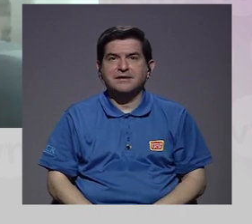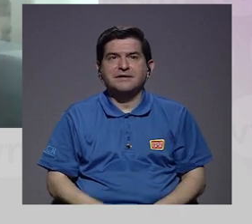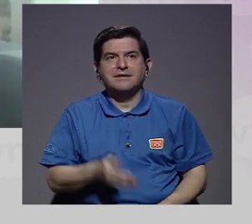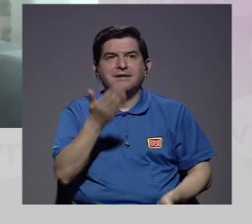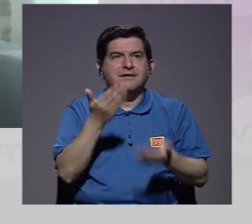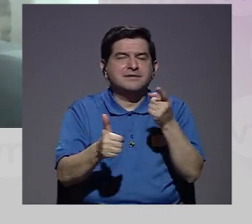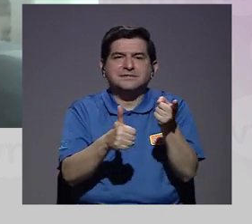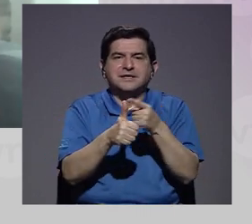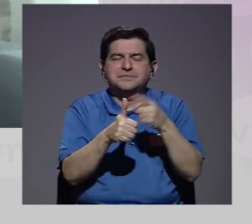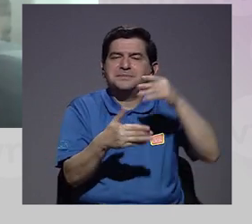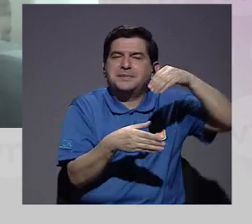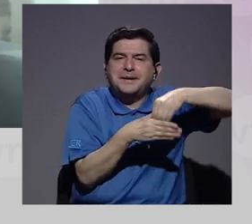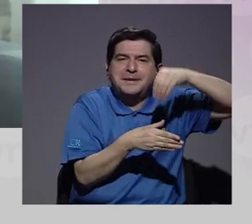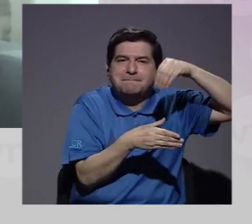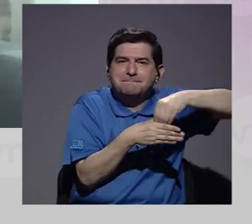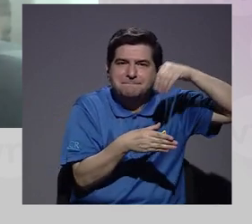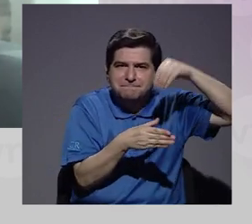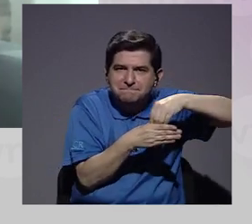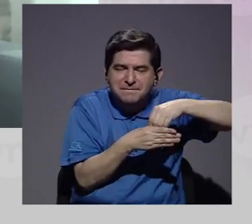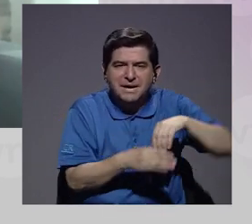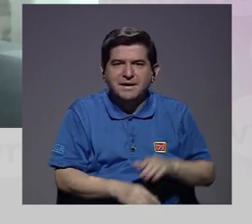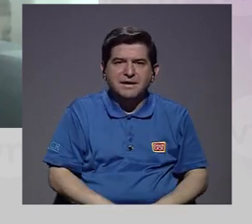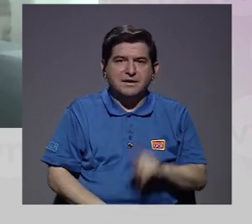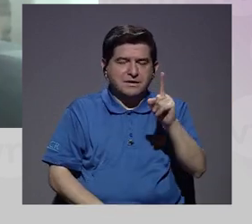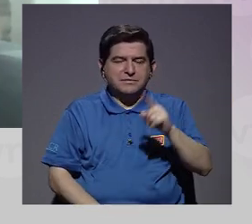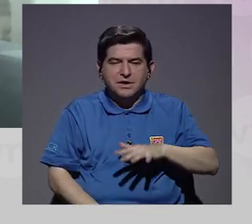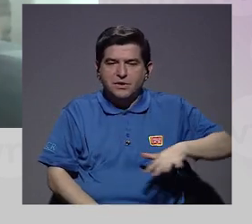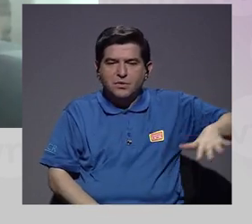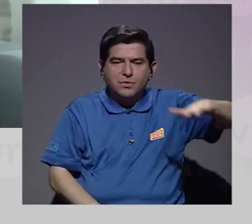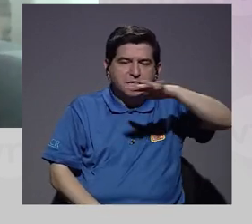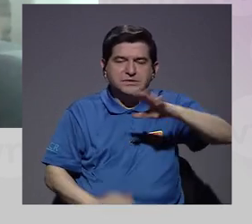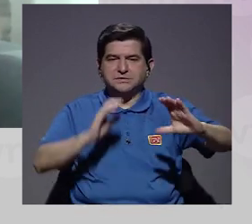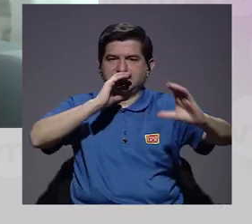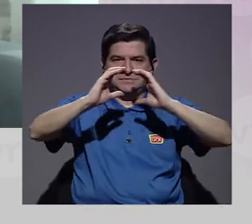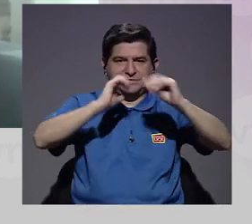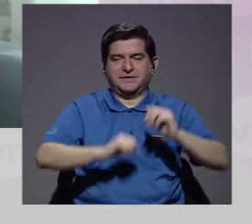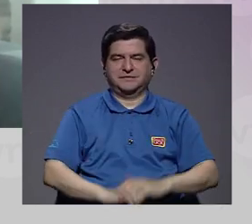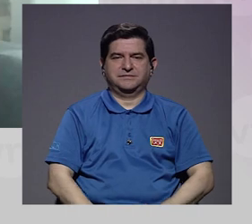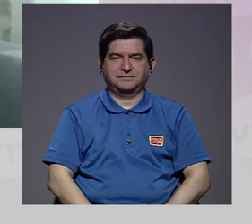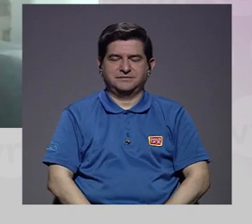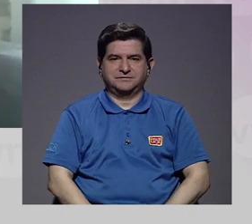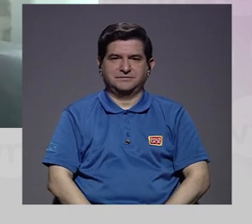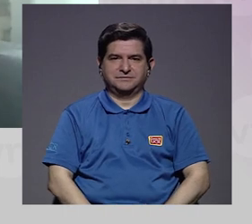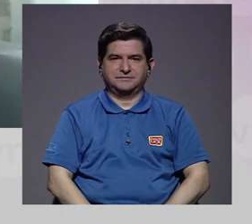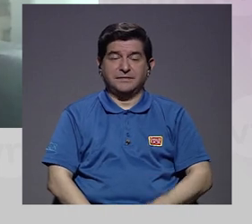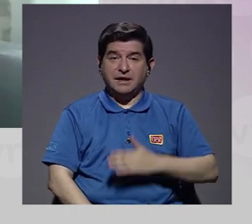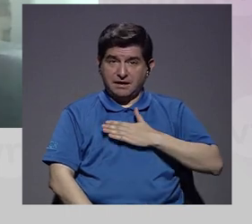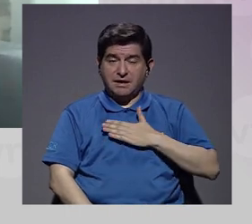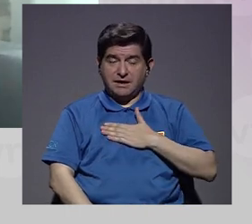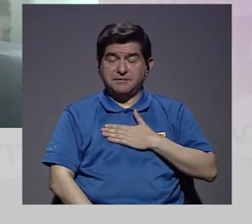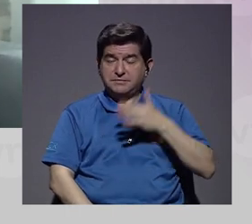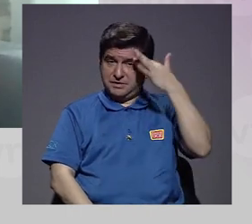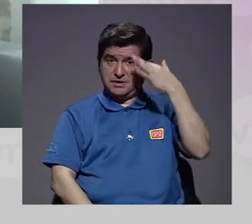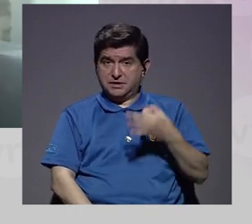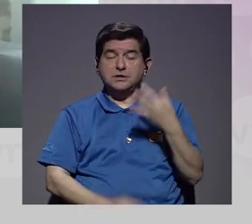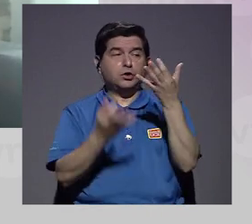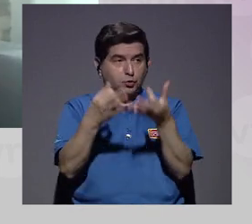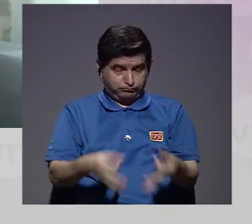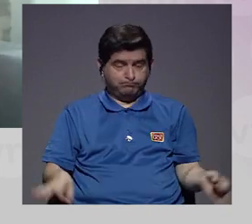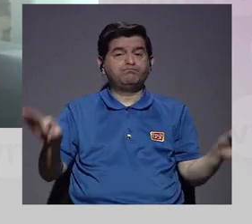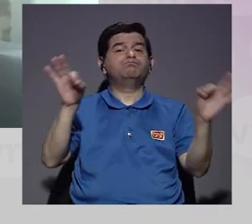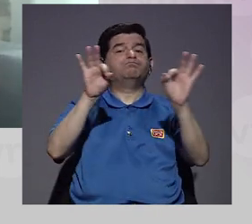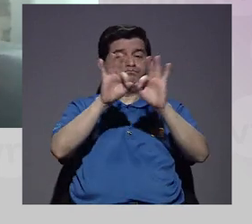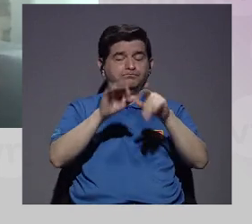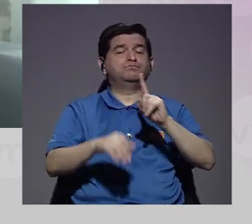el primer componente de una escena de la comunicación, ¿verdad? Entonces, a mí sí me parece